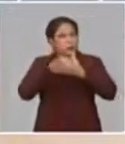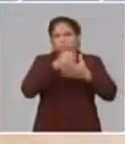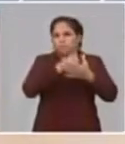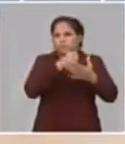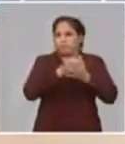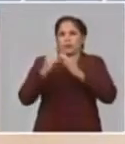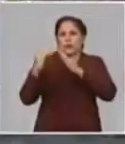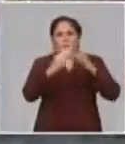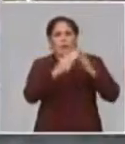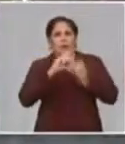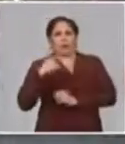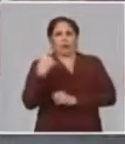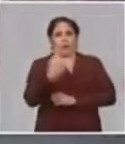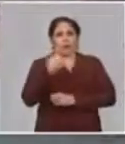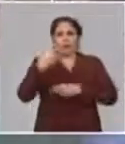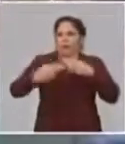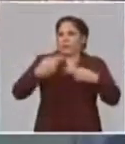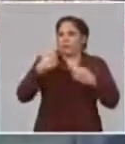de esta comunidad para todos.